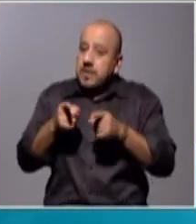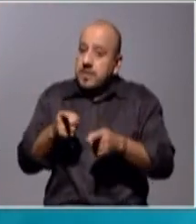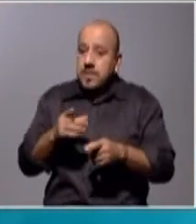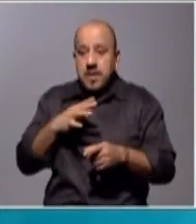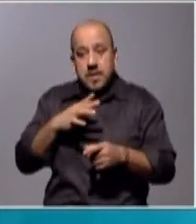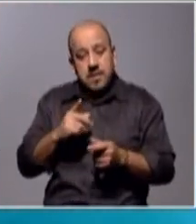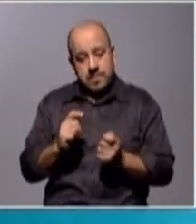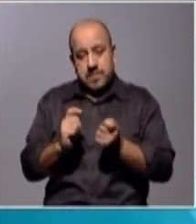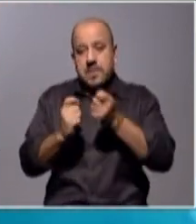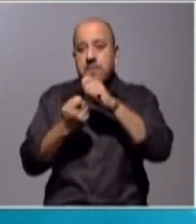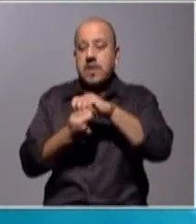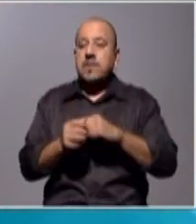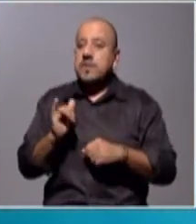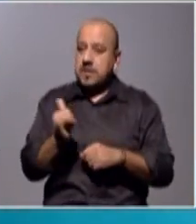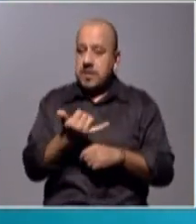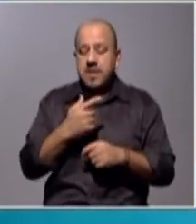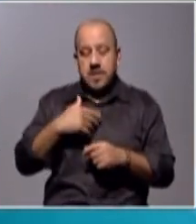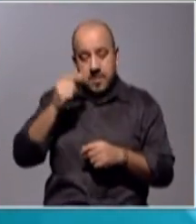tenemos que cambiarlo, ya lo hemos cambiado.